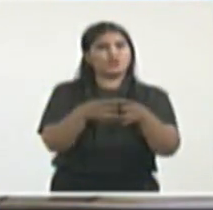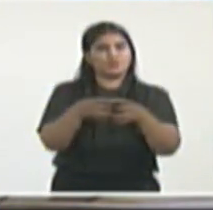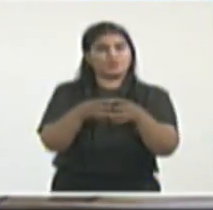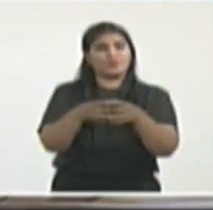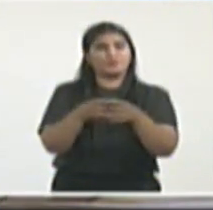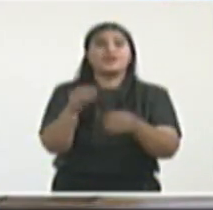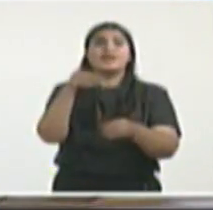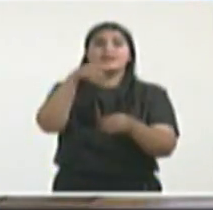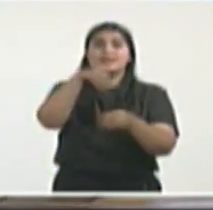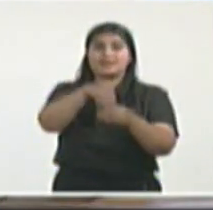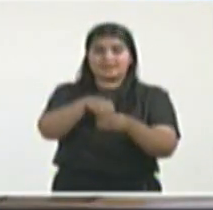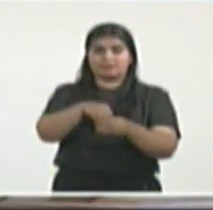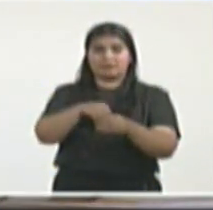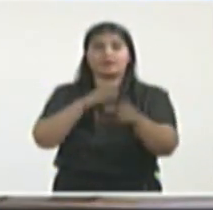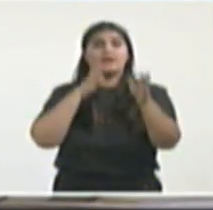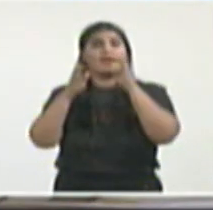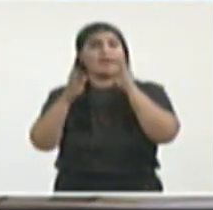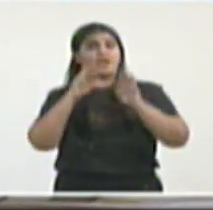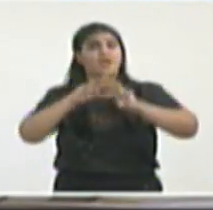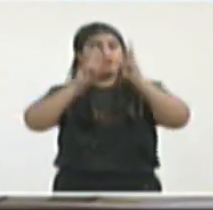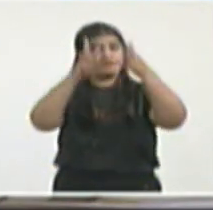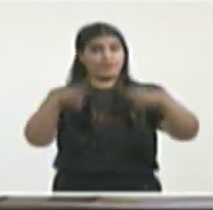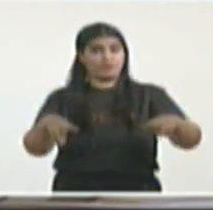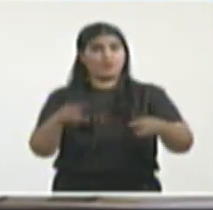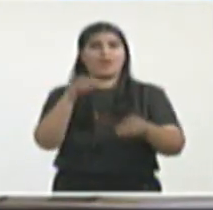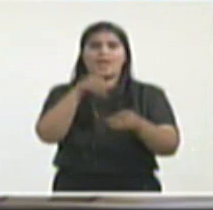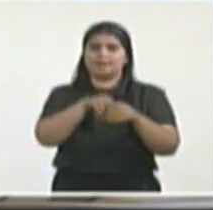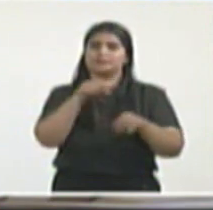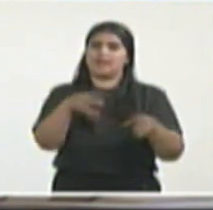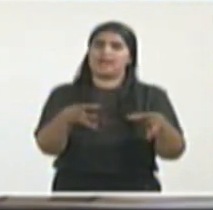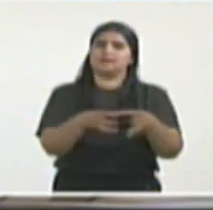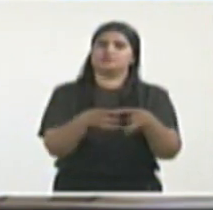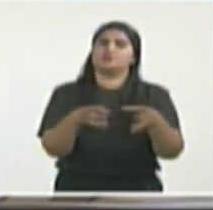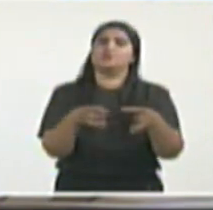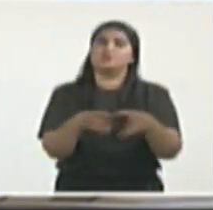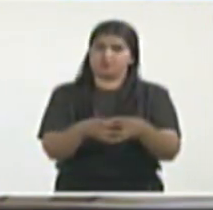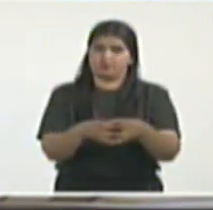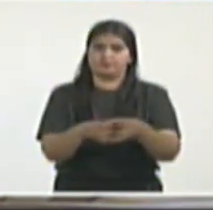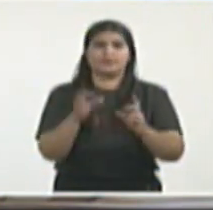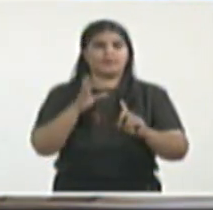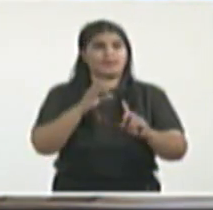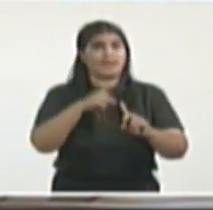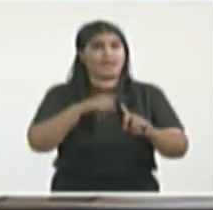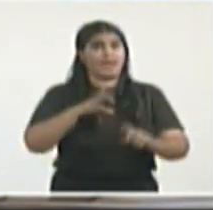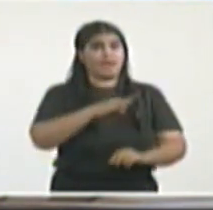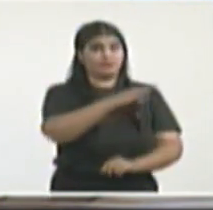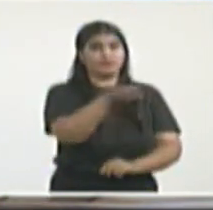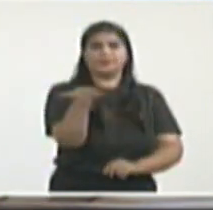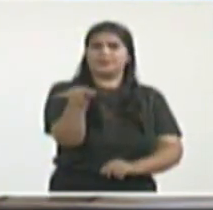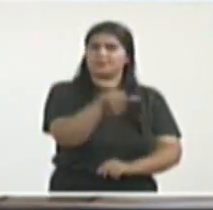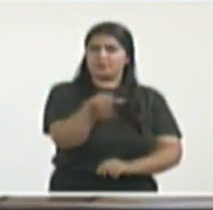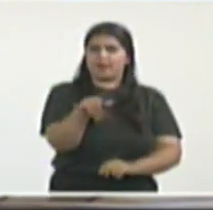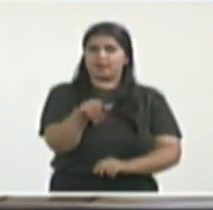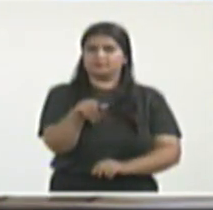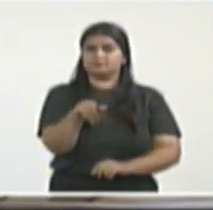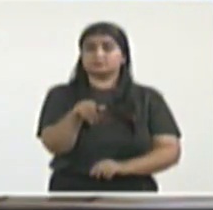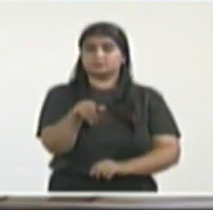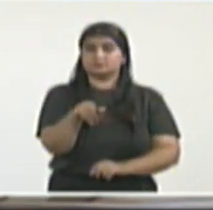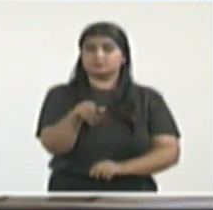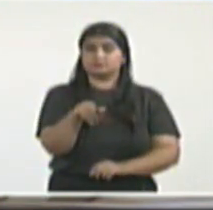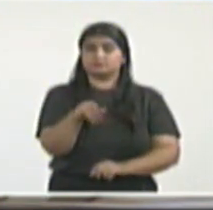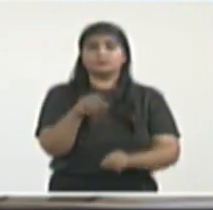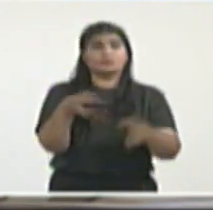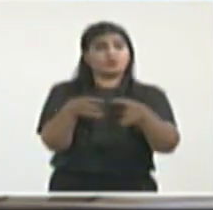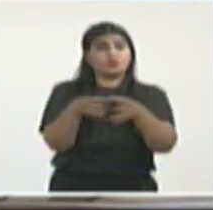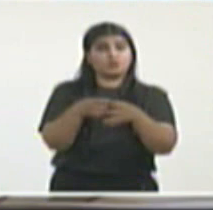que violan las prácticas de Twitter para inundar sus cuentas y generarles una realidad virtual que no